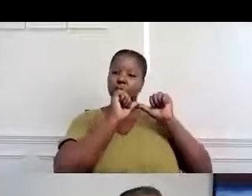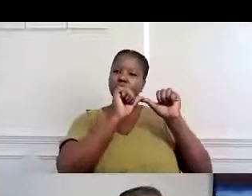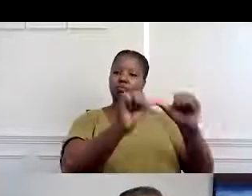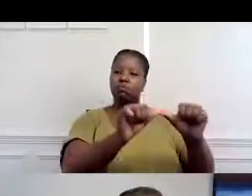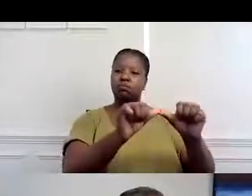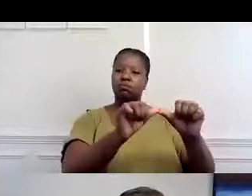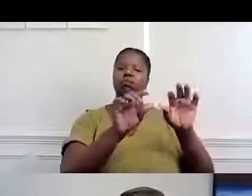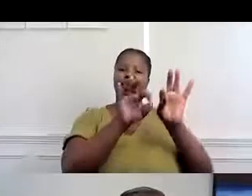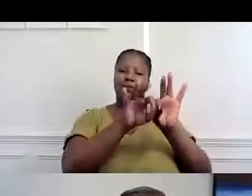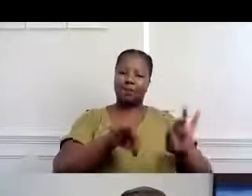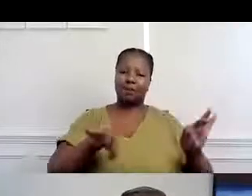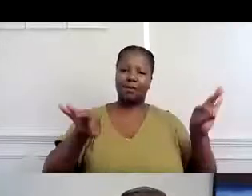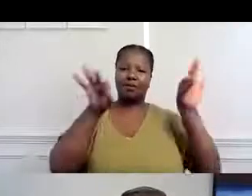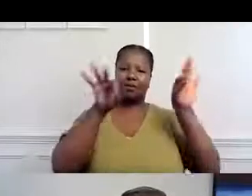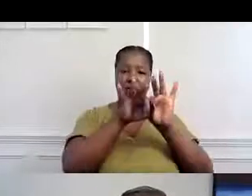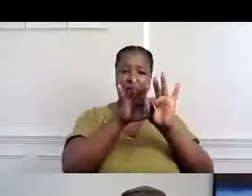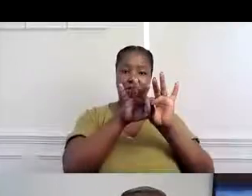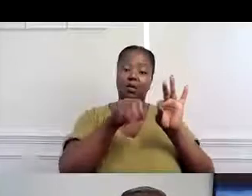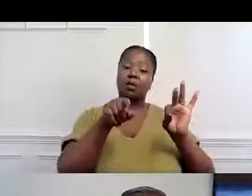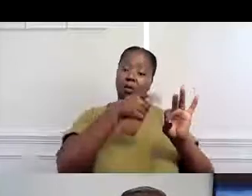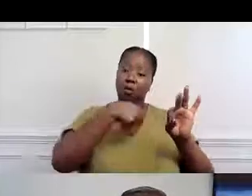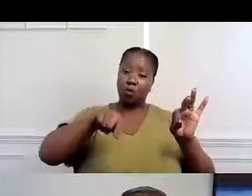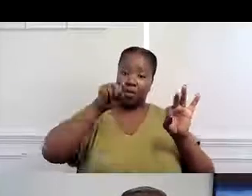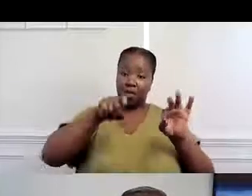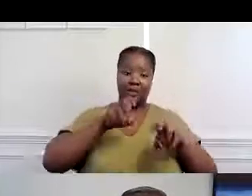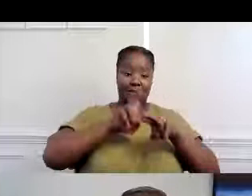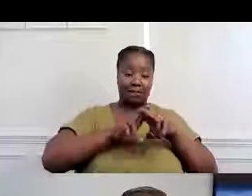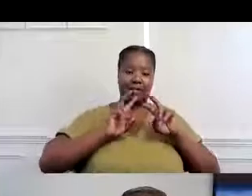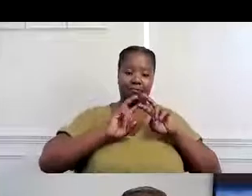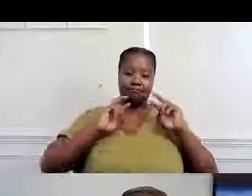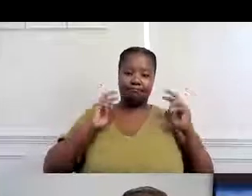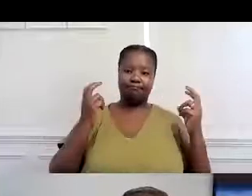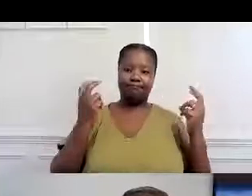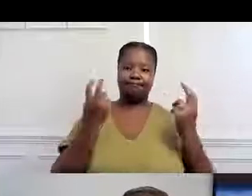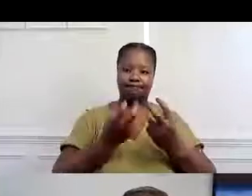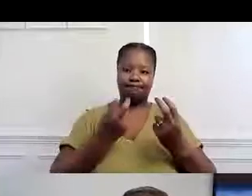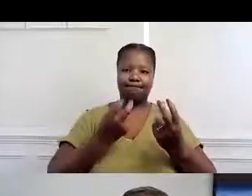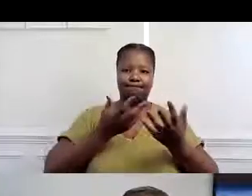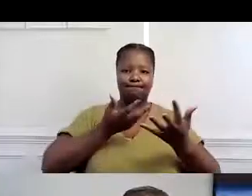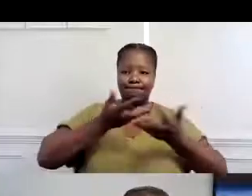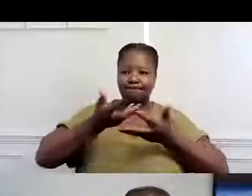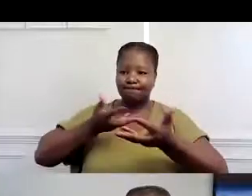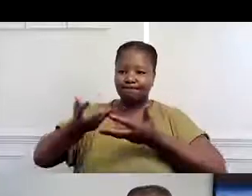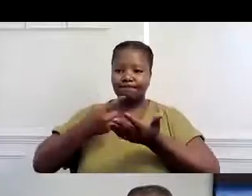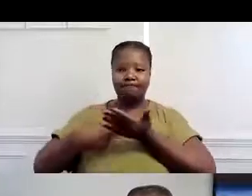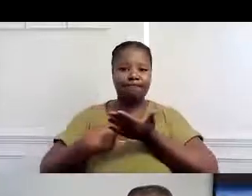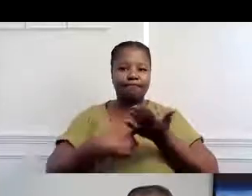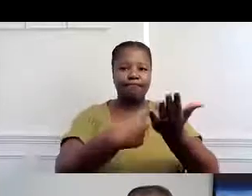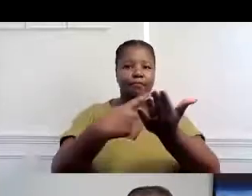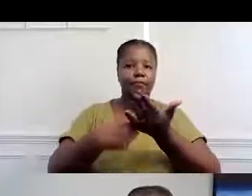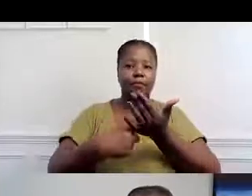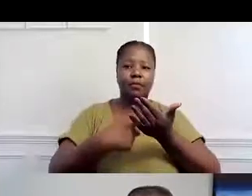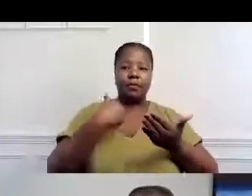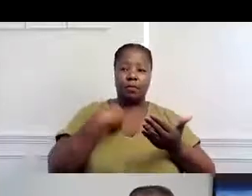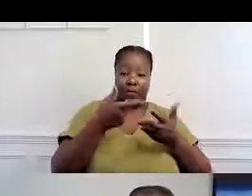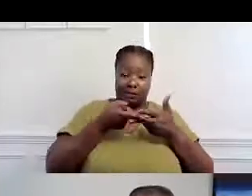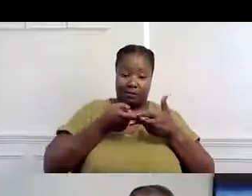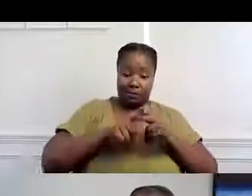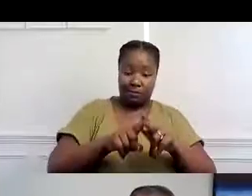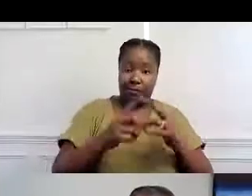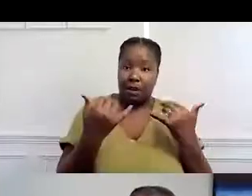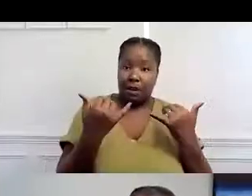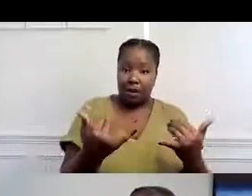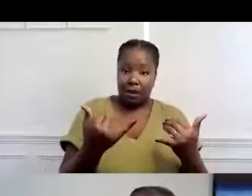con esas tres entidades que ya mencioné. Tenemos que sentarnos juntos y empezar esta industria. Lo cual como que